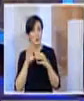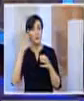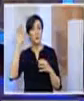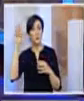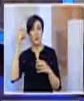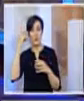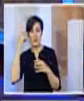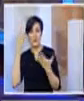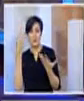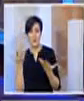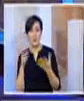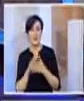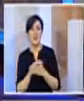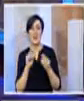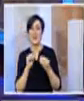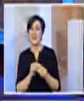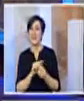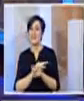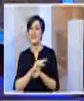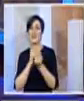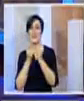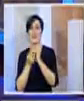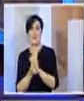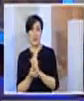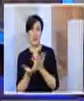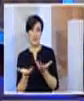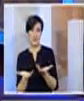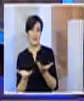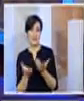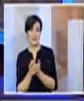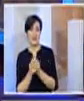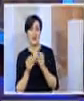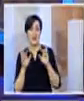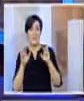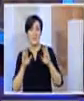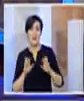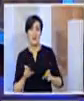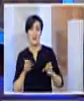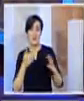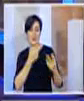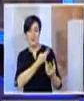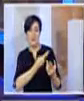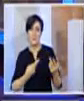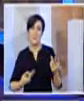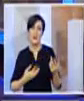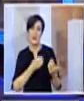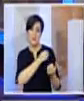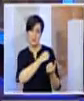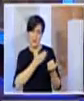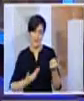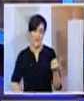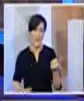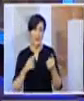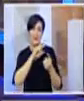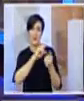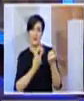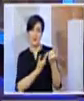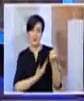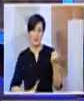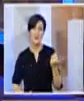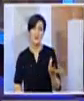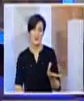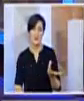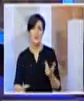la proclamación de candidatos y justamente es parte de lo que tenemos que saber como ese acervo cultural en los guatemaltecos